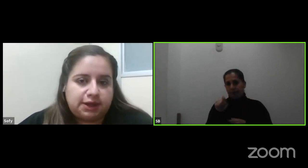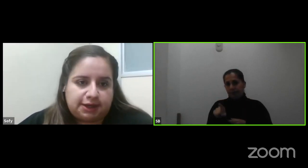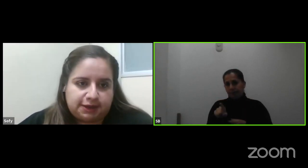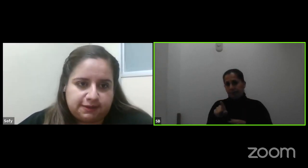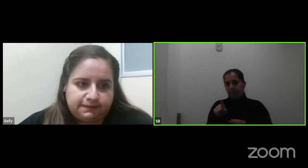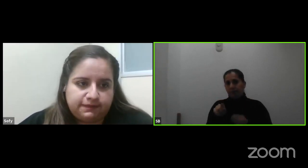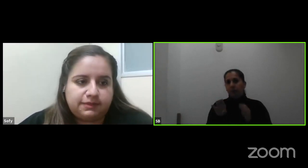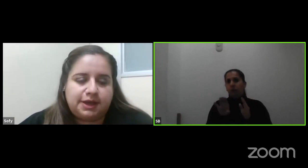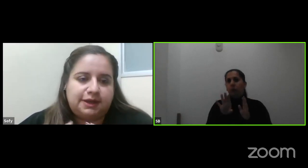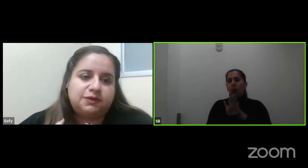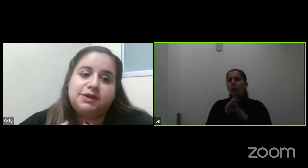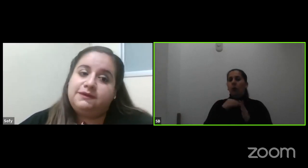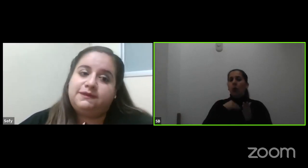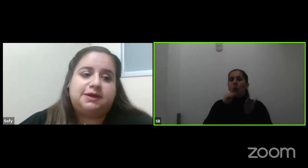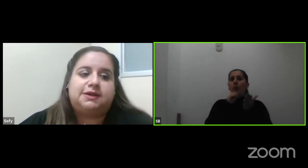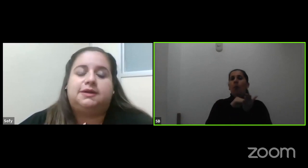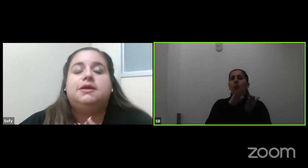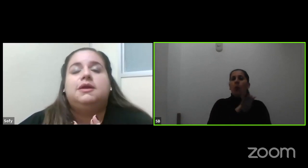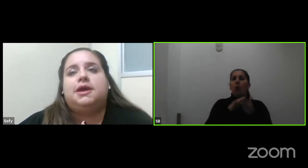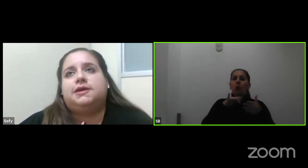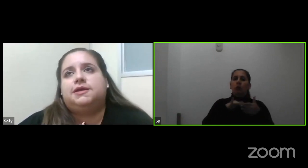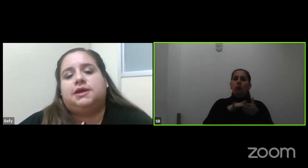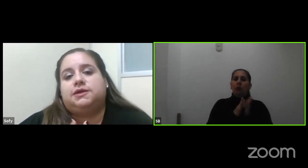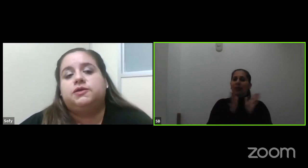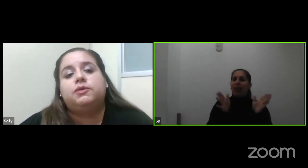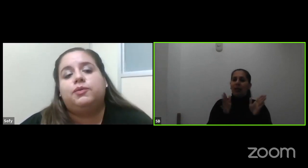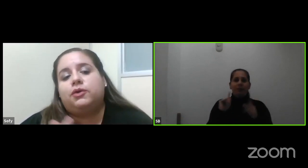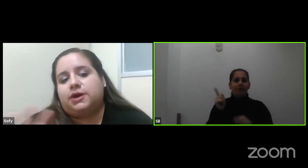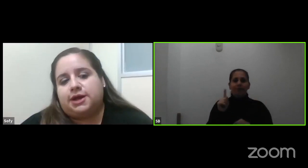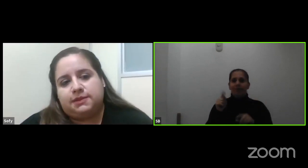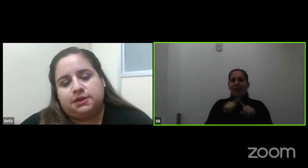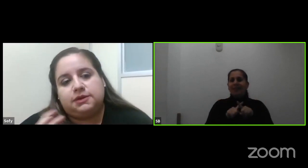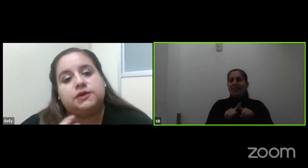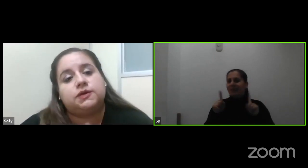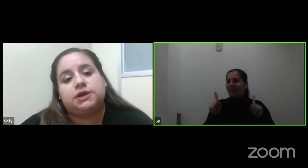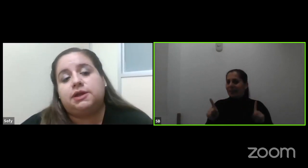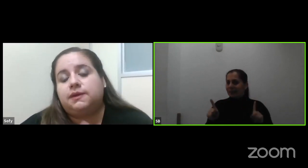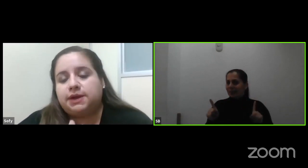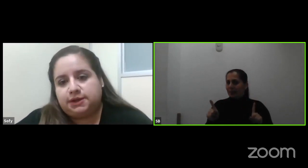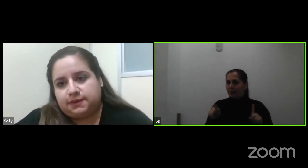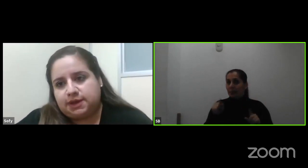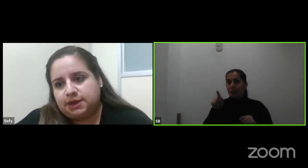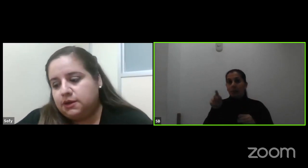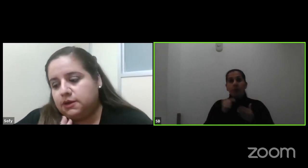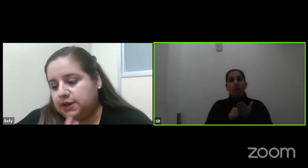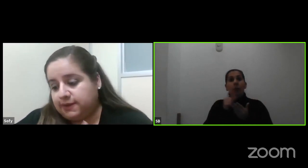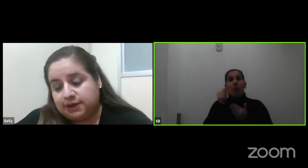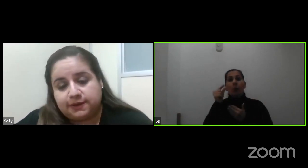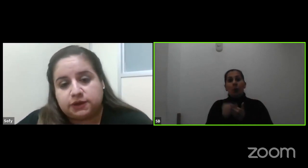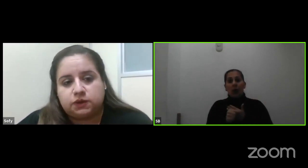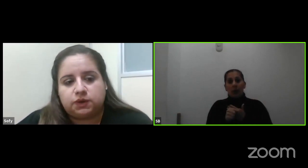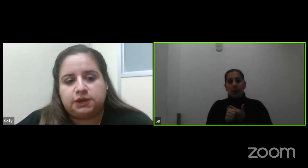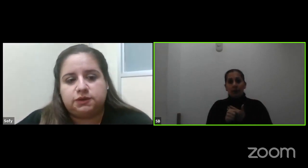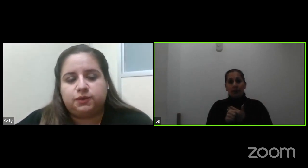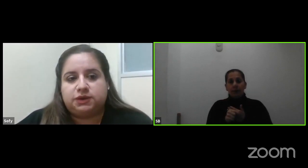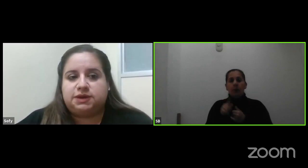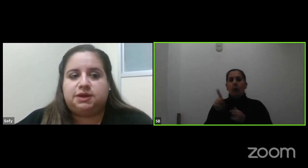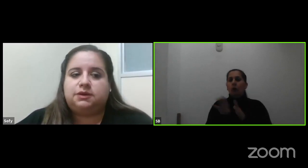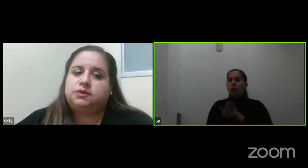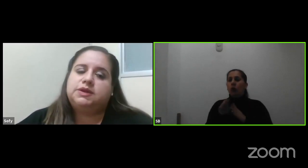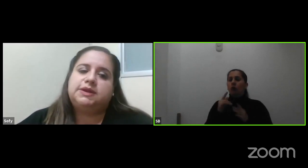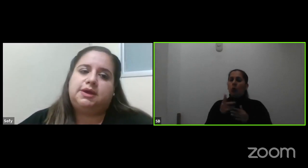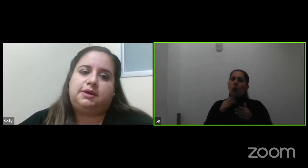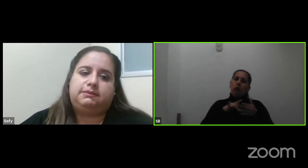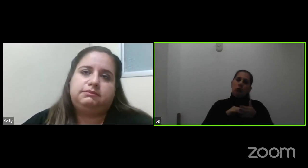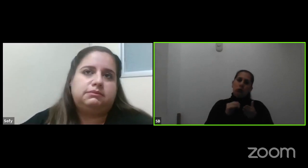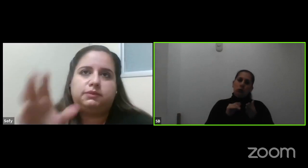estudios generales eso es diferente ese es un programa si ustedes lo van a llevar y van a llevar solo eso pues